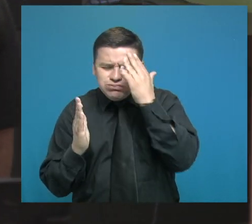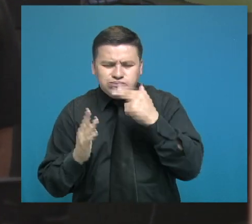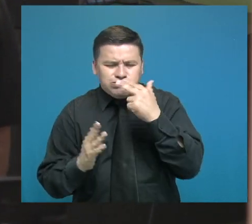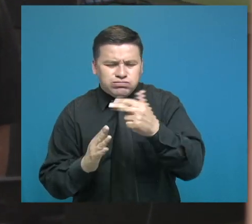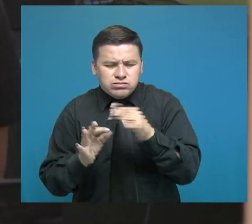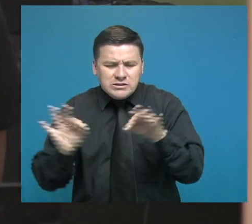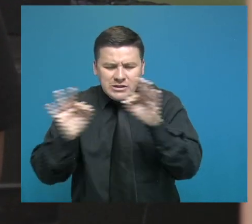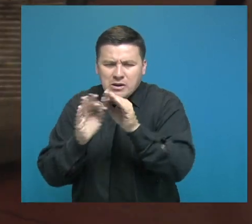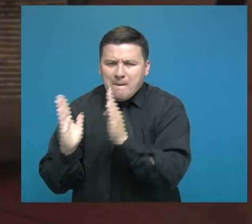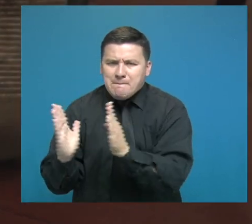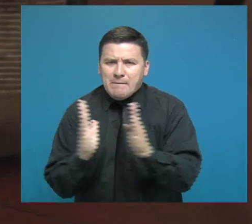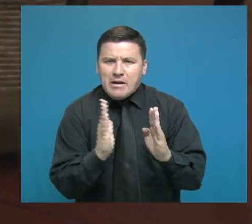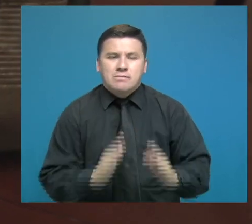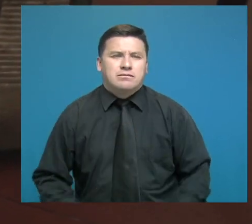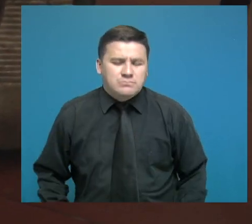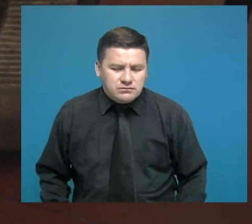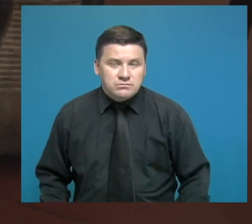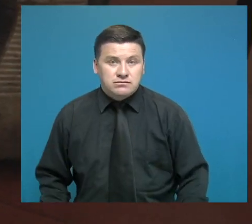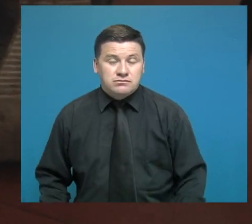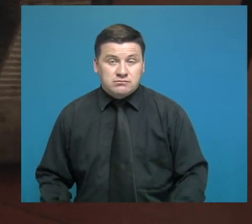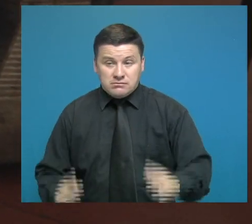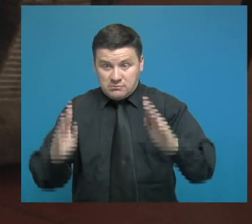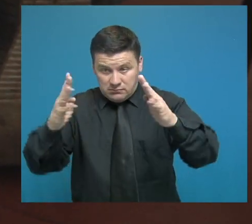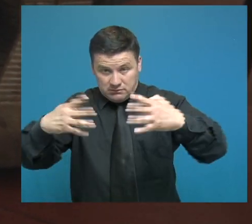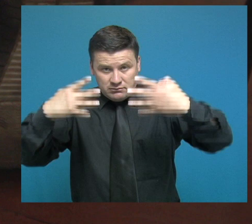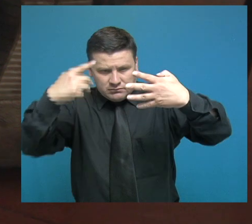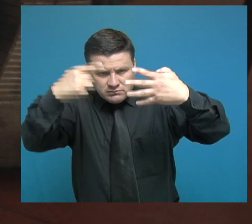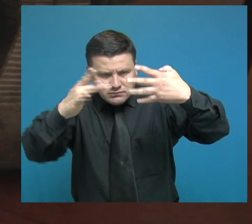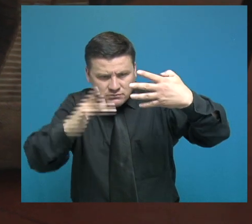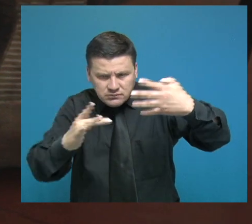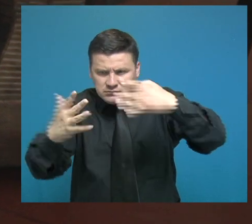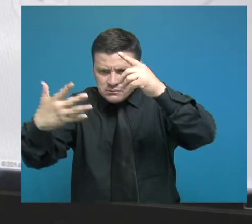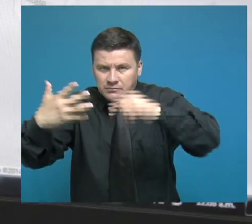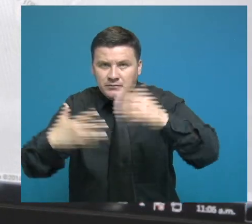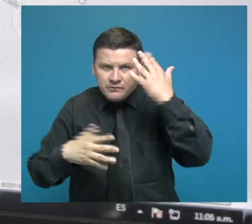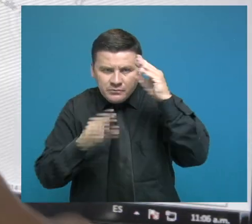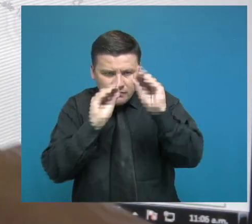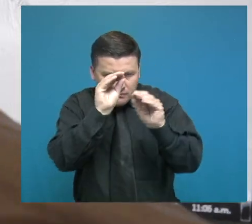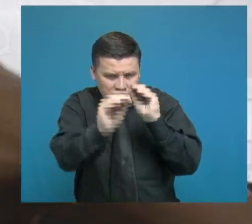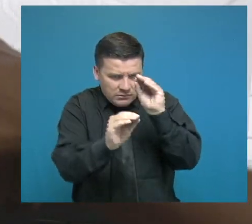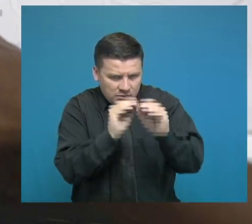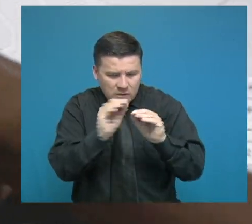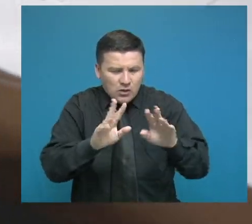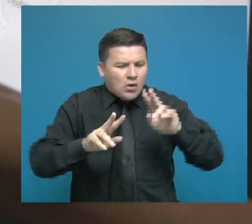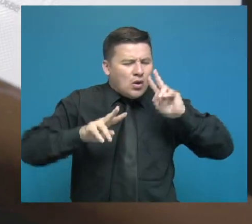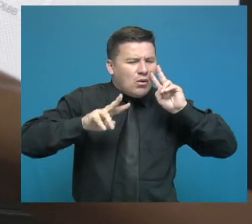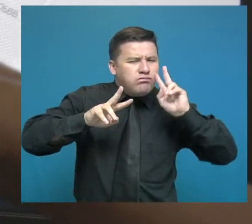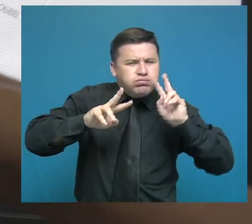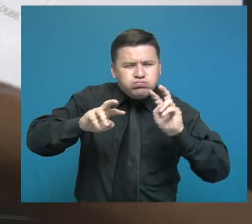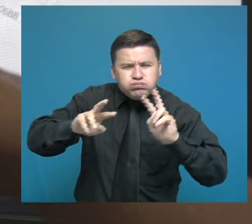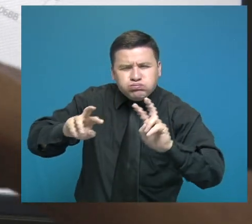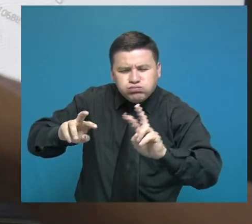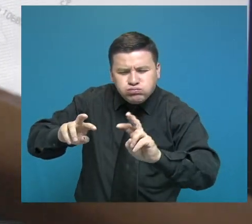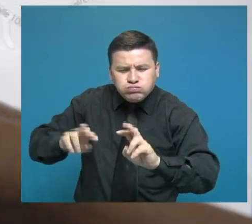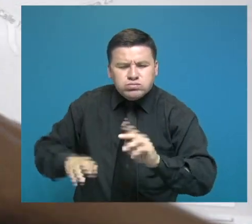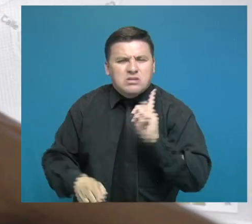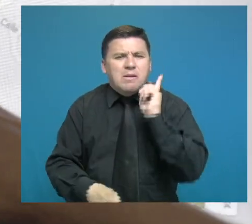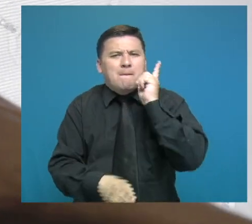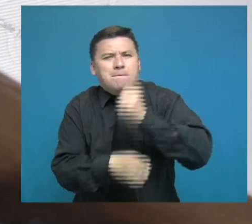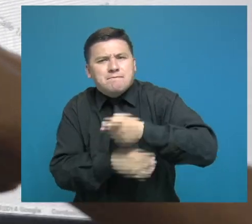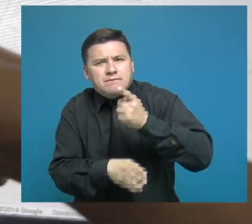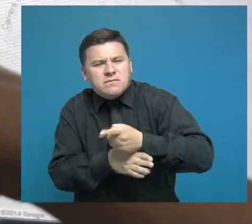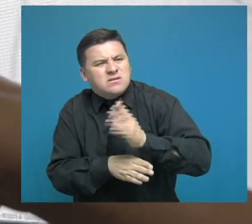diseñó teniendo en cuenta unas fases. En paralelo se empieza a hacer el diseño del proceso de investigación,